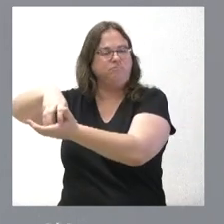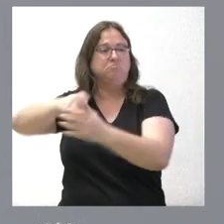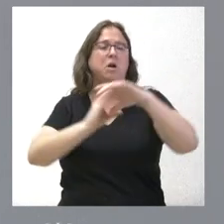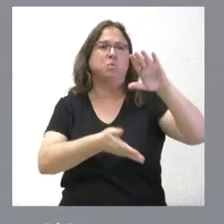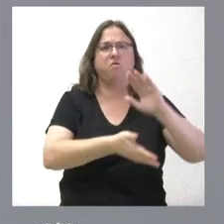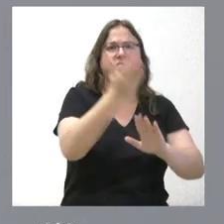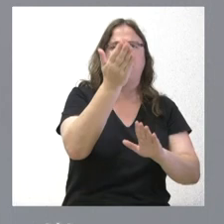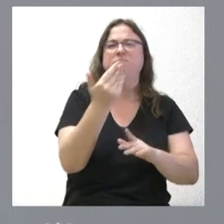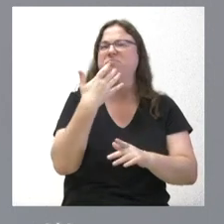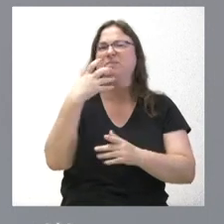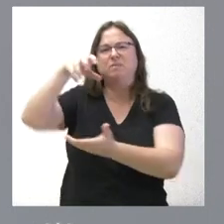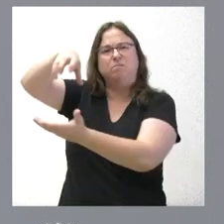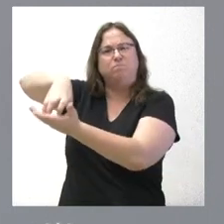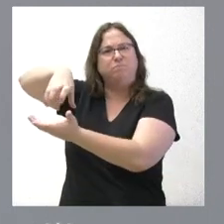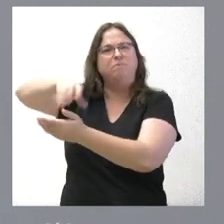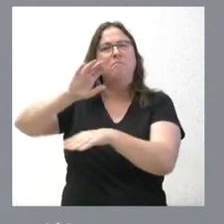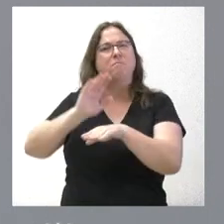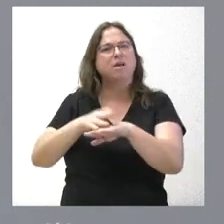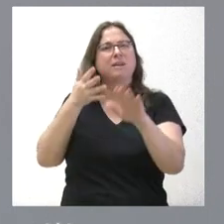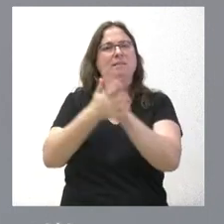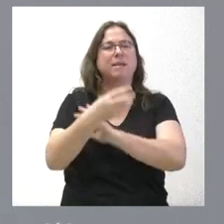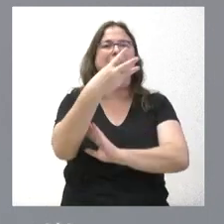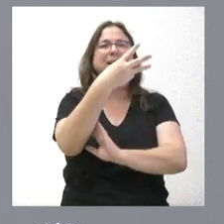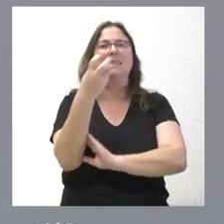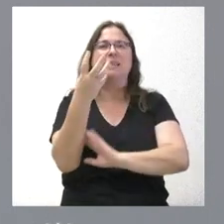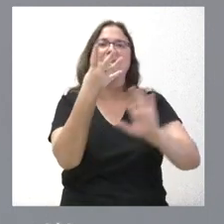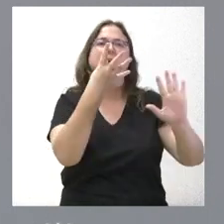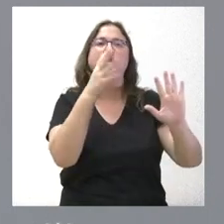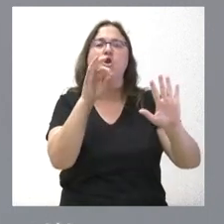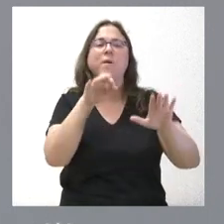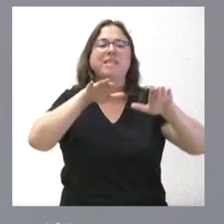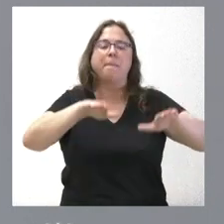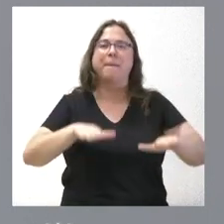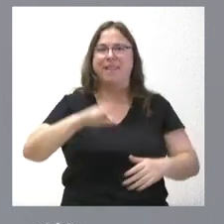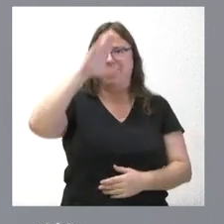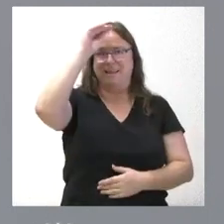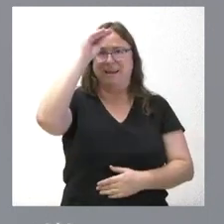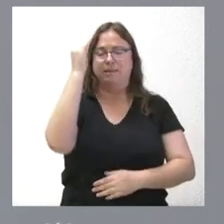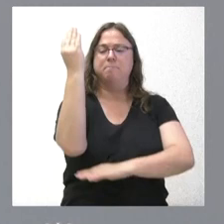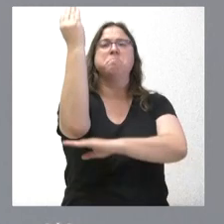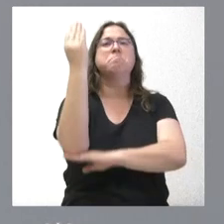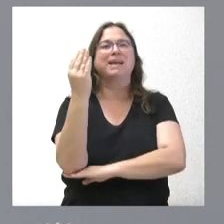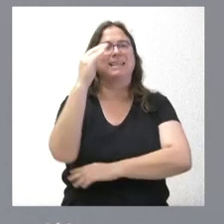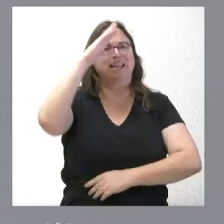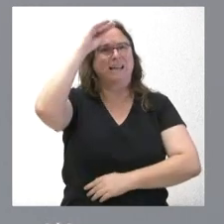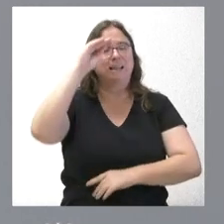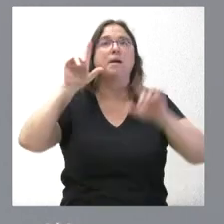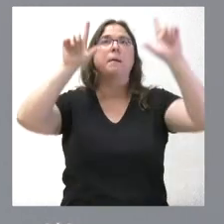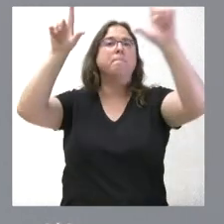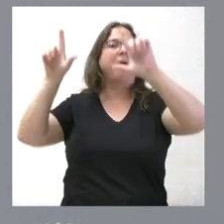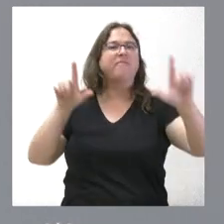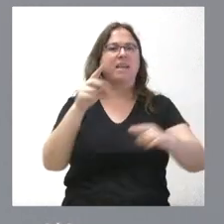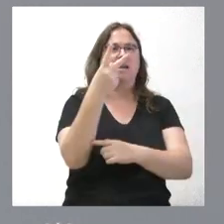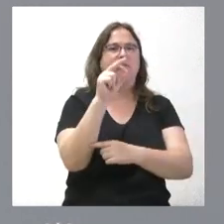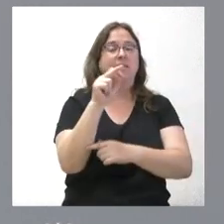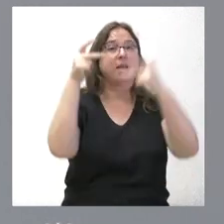Estamos hablando de contemplar 390 paradas inteligentes, 24 marquesinas inteligentes, 20 pantallas, 30